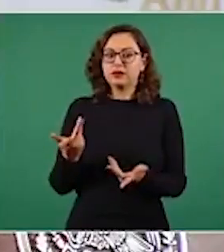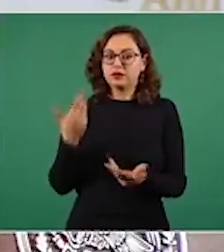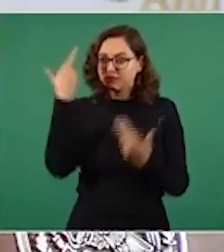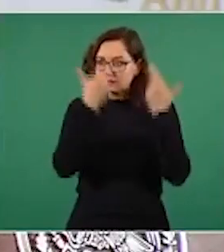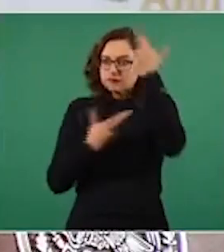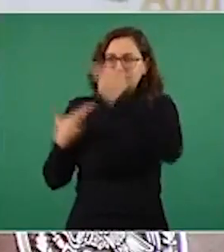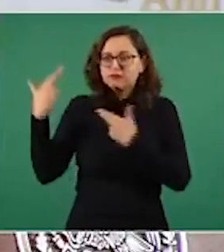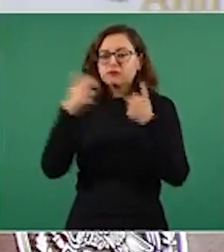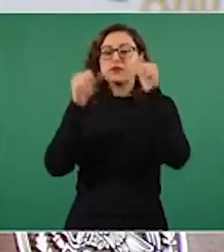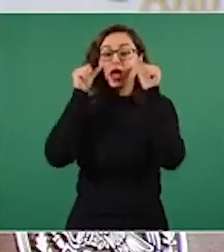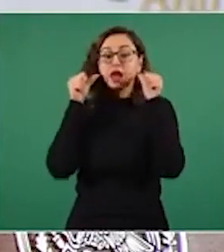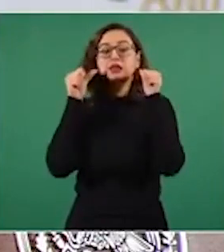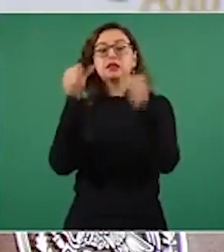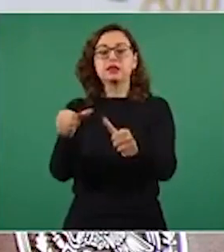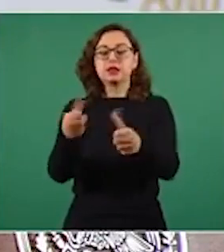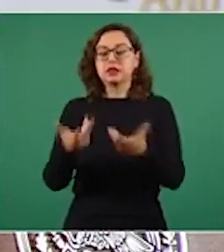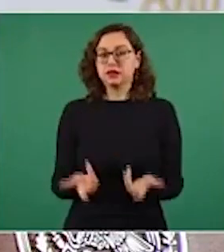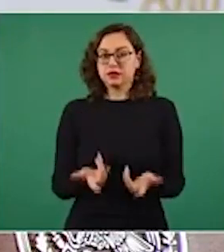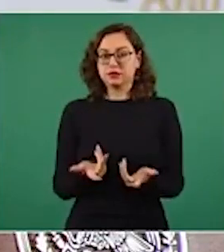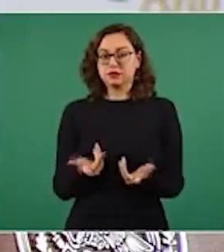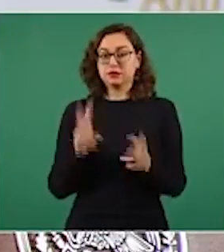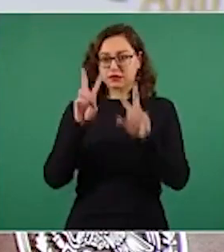Porque, sin duda,